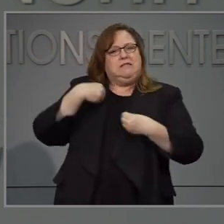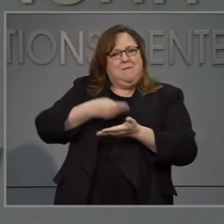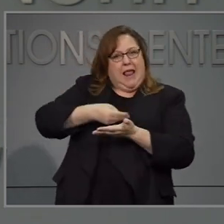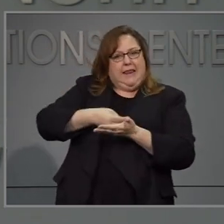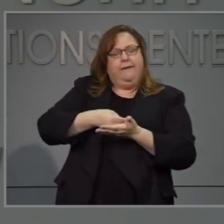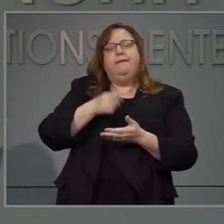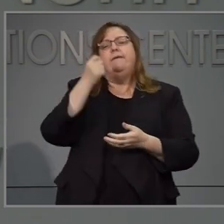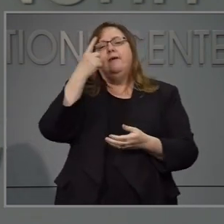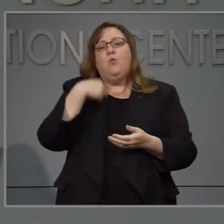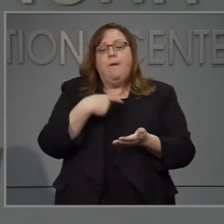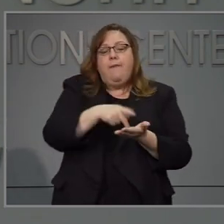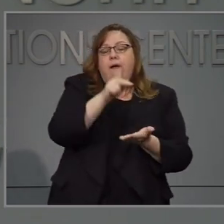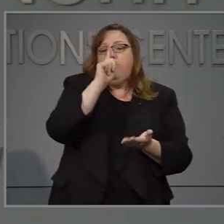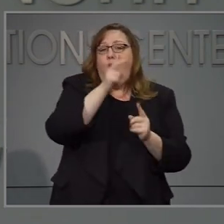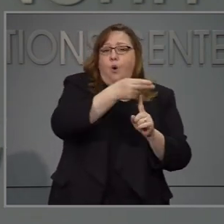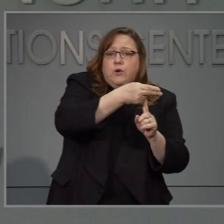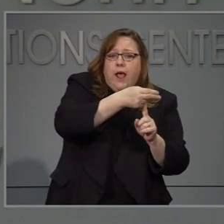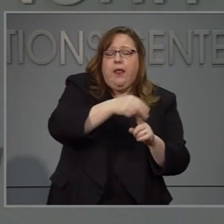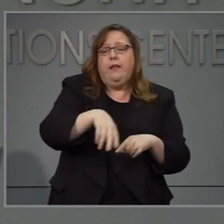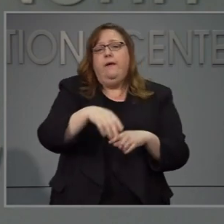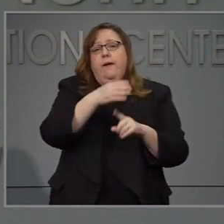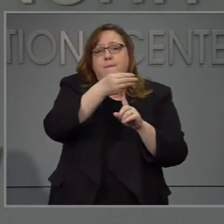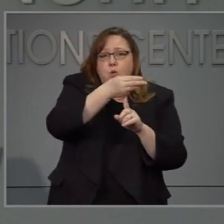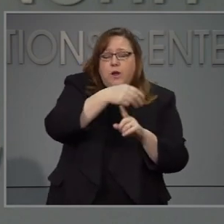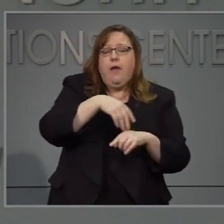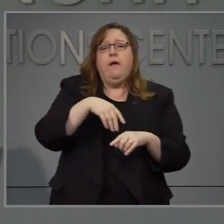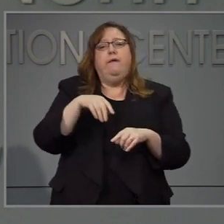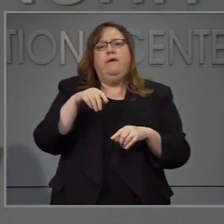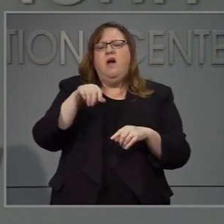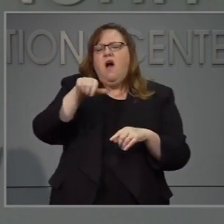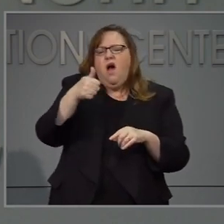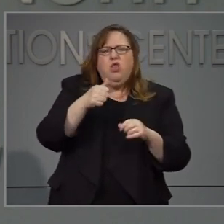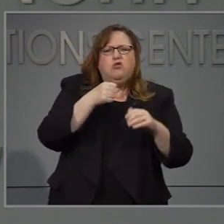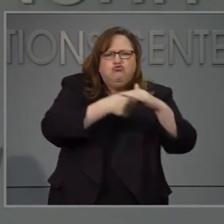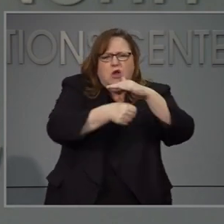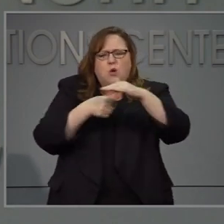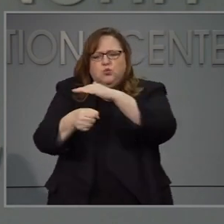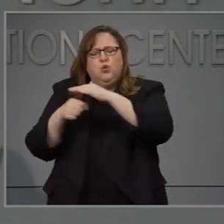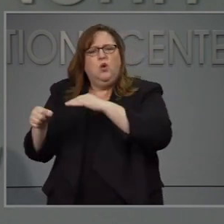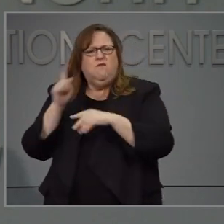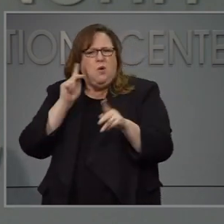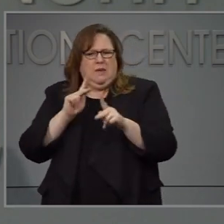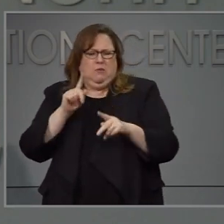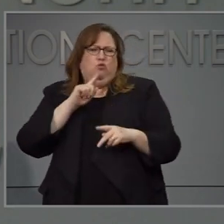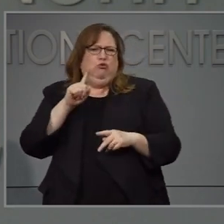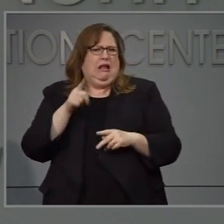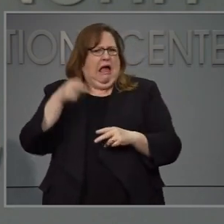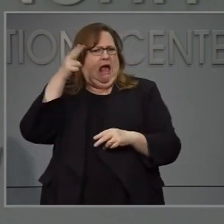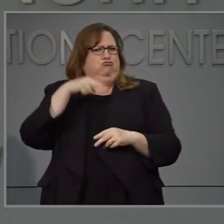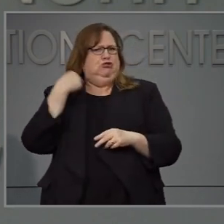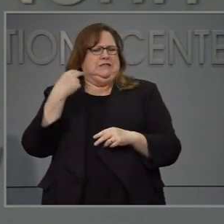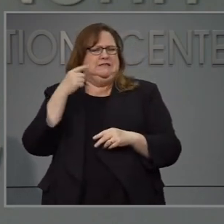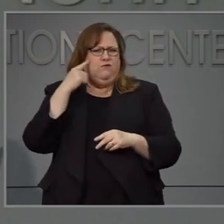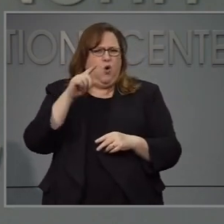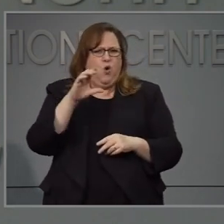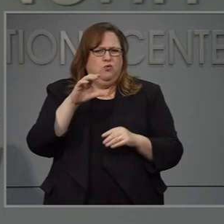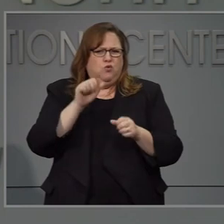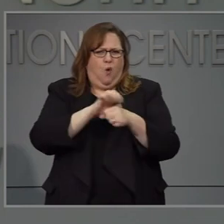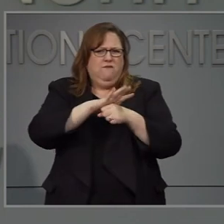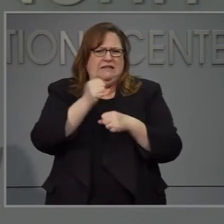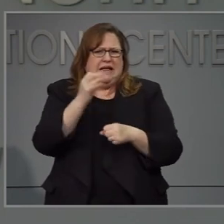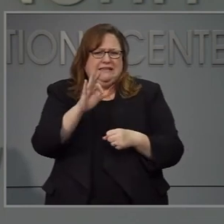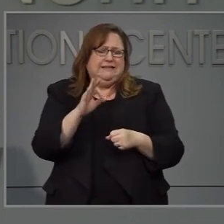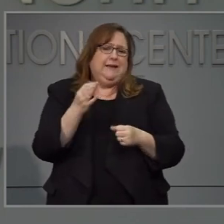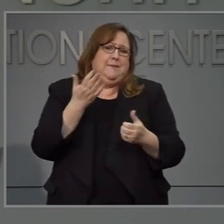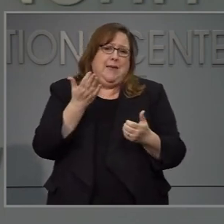reembolsar hoteles moteles y otros tipos de albergues para personas de alto riesgo para el COVID diecinueve personas